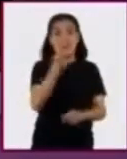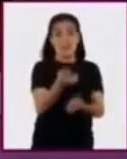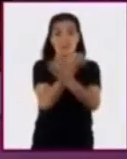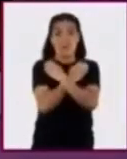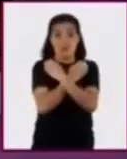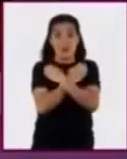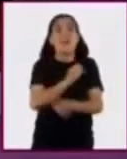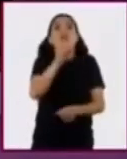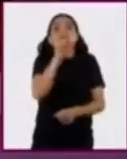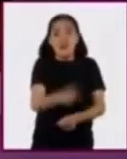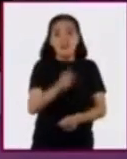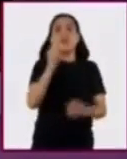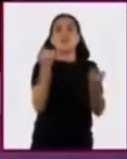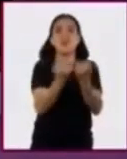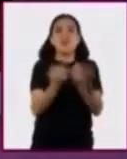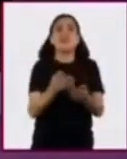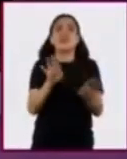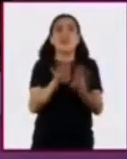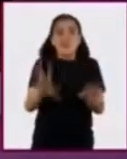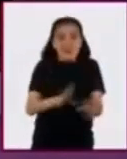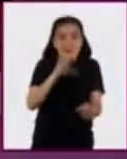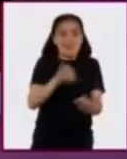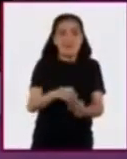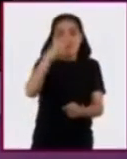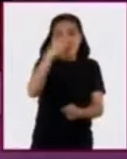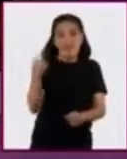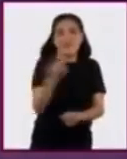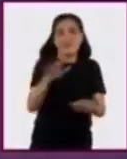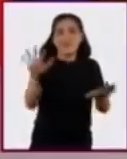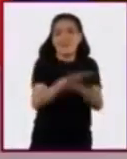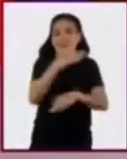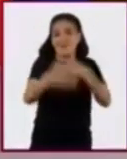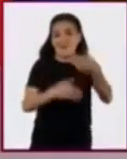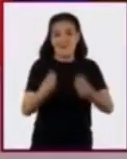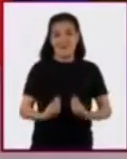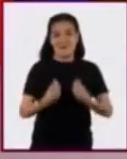también se ha ido adaptando a las necesidades de nuestra vida.